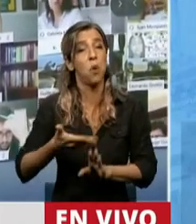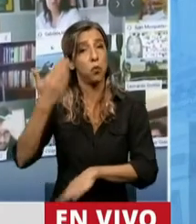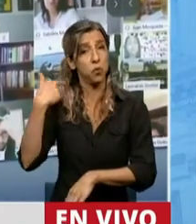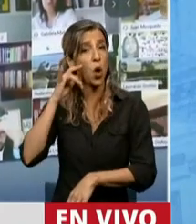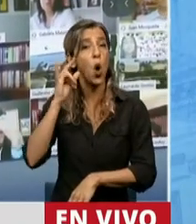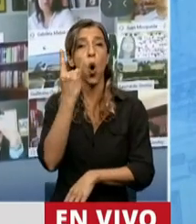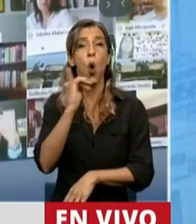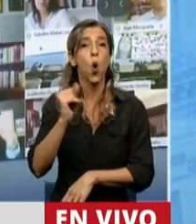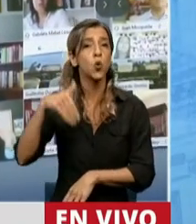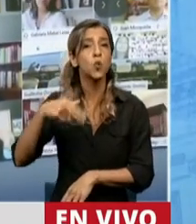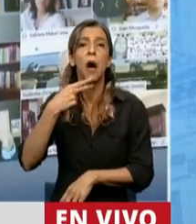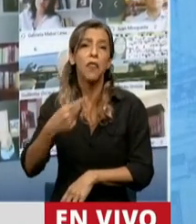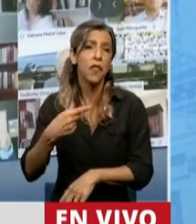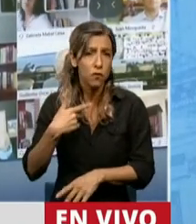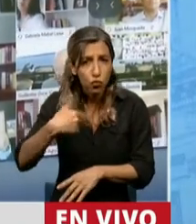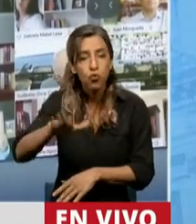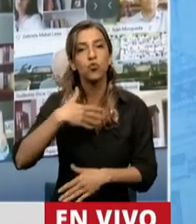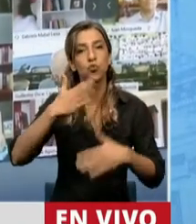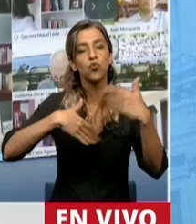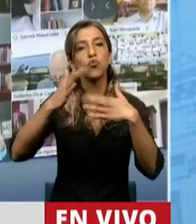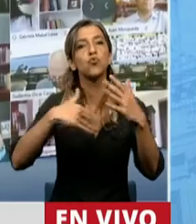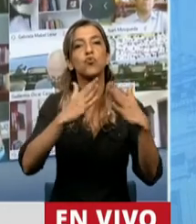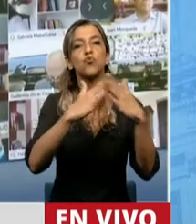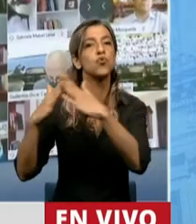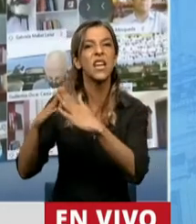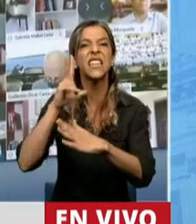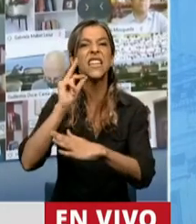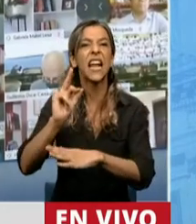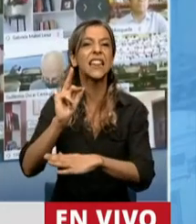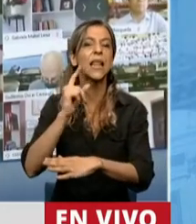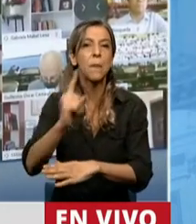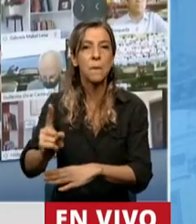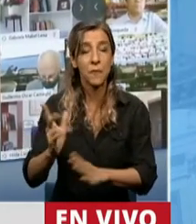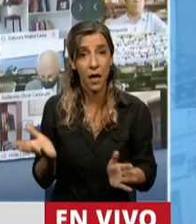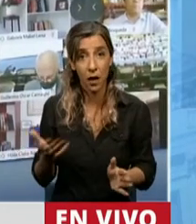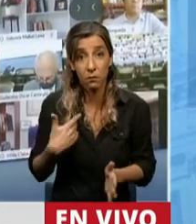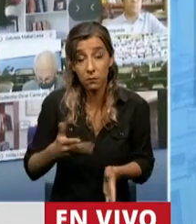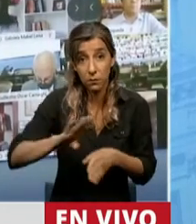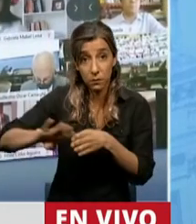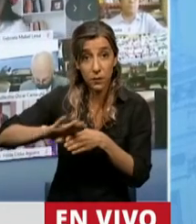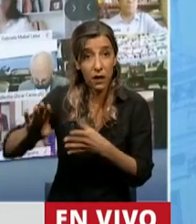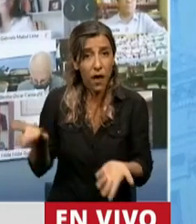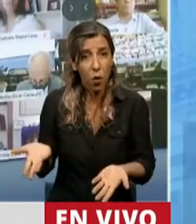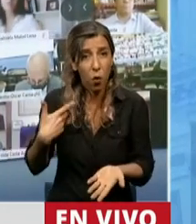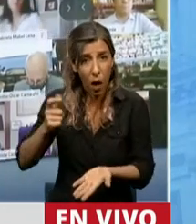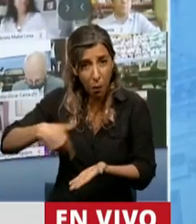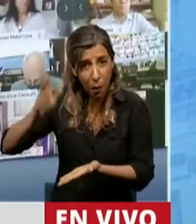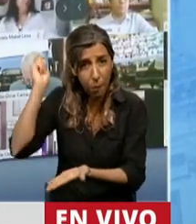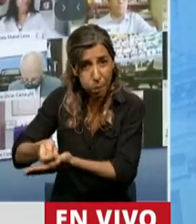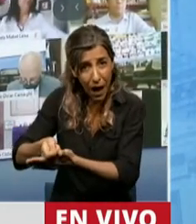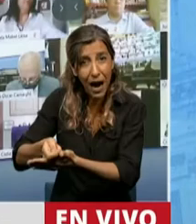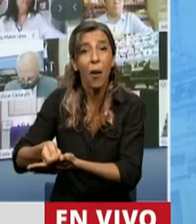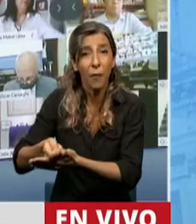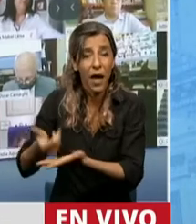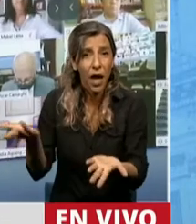se van a construir 30.000 viviendas. Y lo que se va a pagar de deuda equivale a construir 160.000 viviendas. Imaginemos,